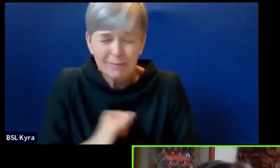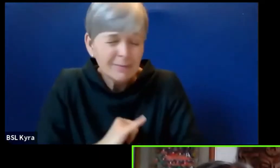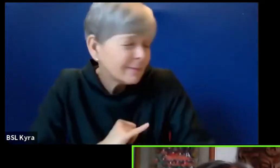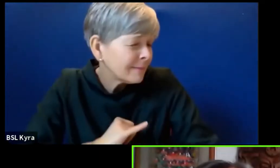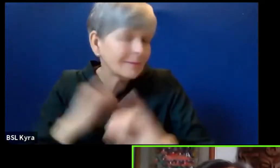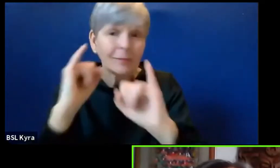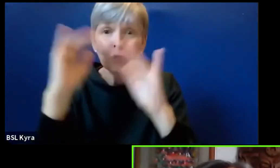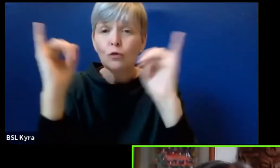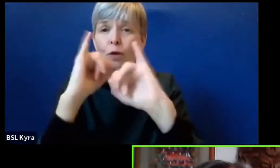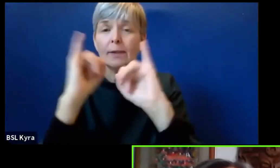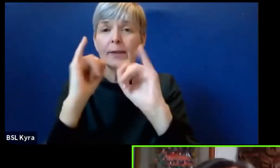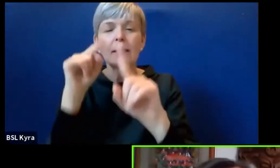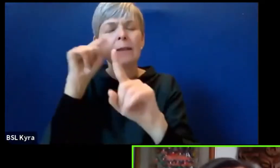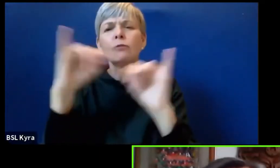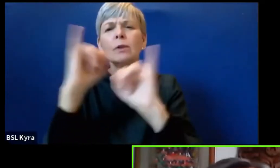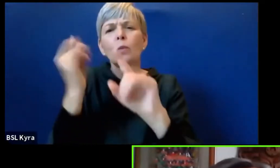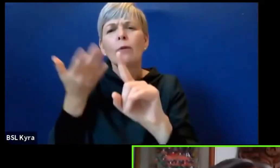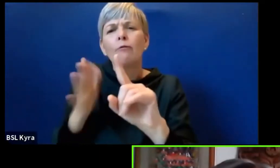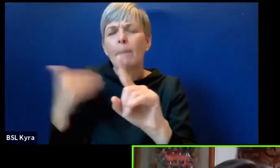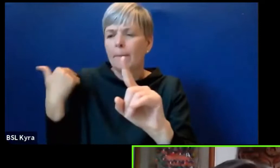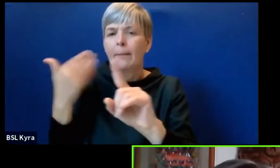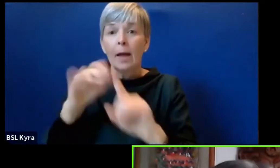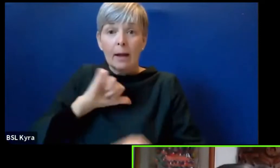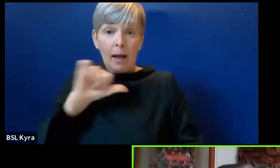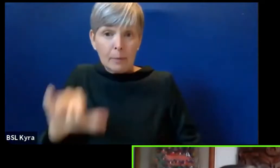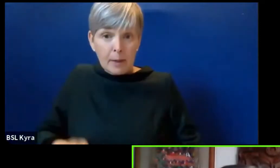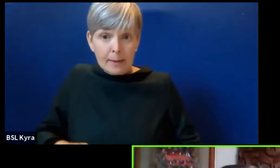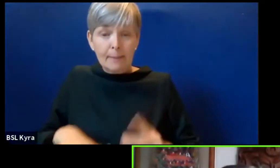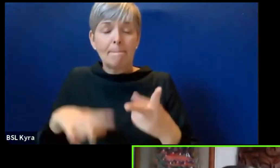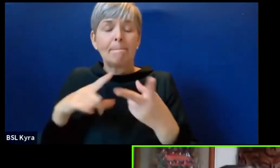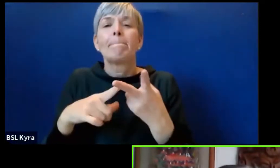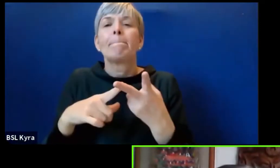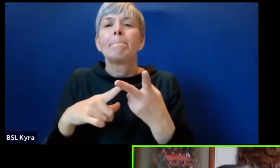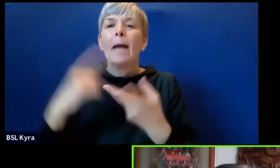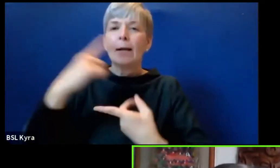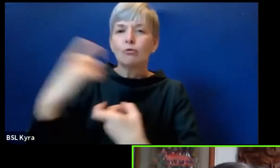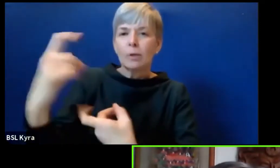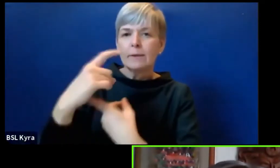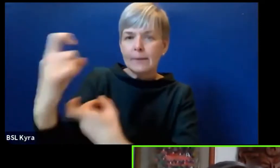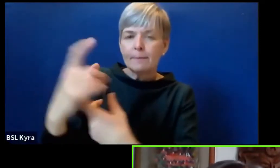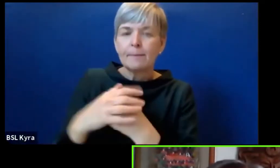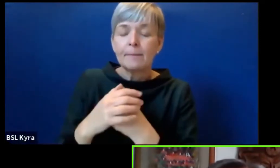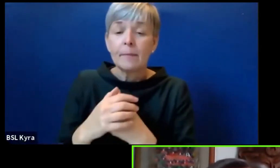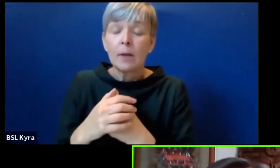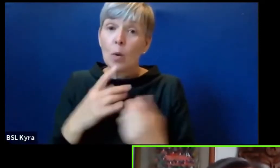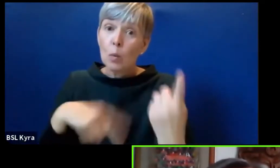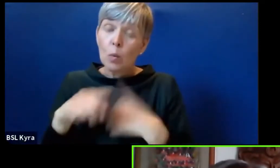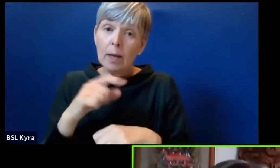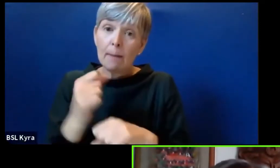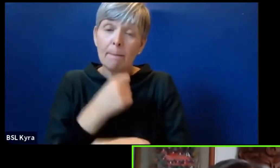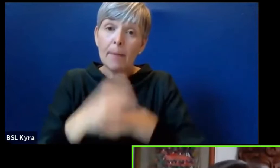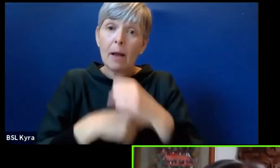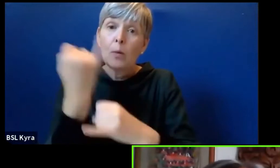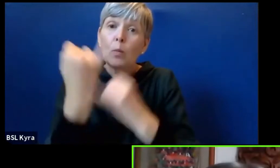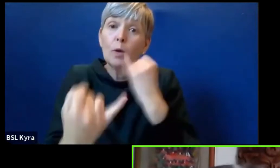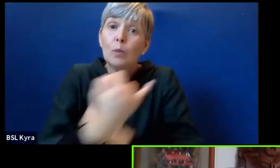fragilizado, profundizado por la crisis climática global. Para nosotros la protección de